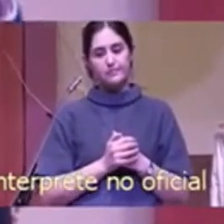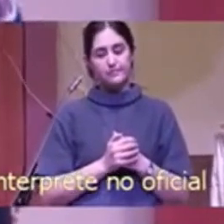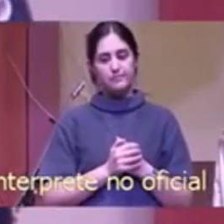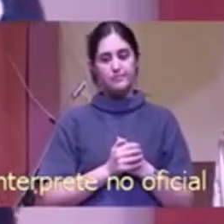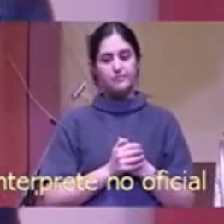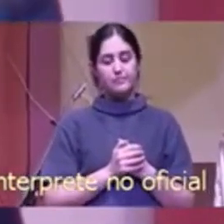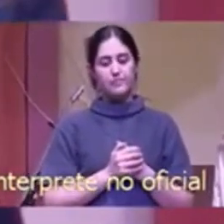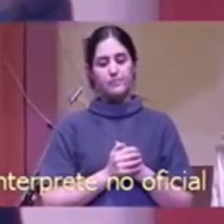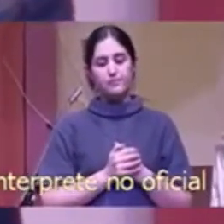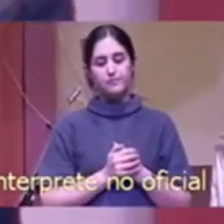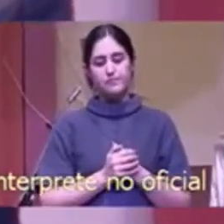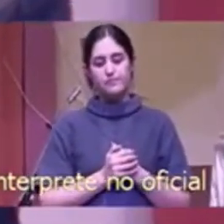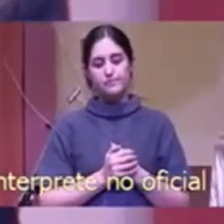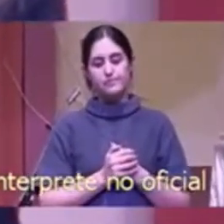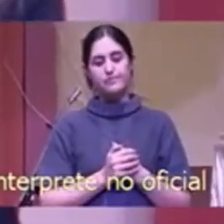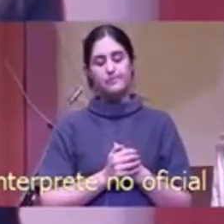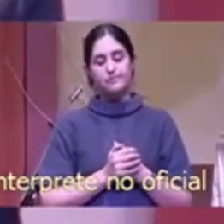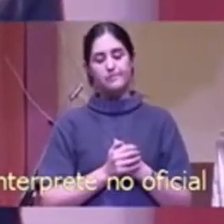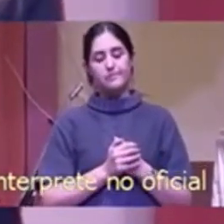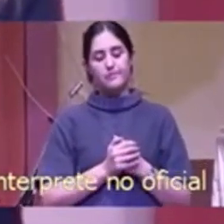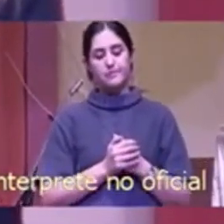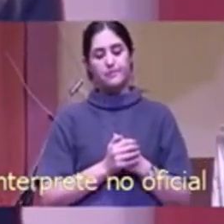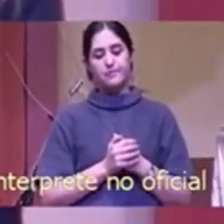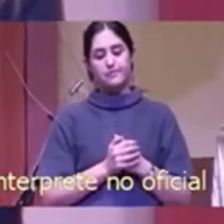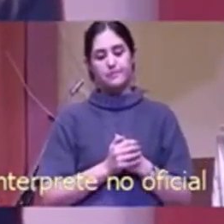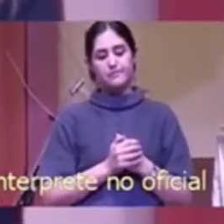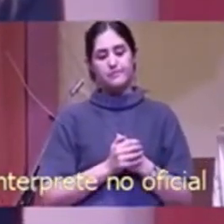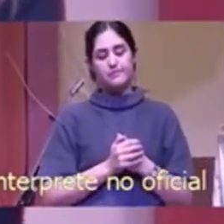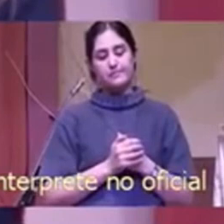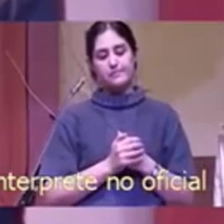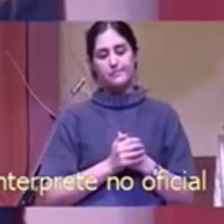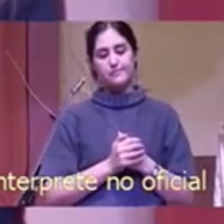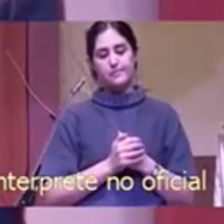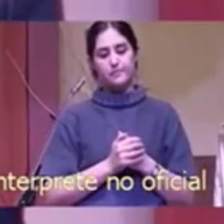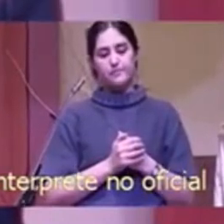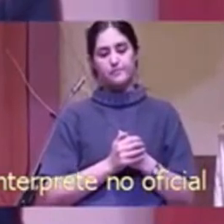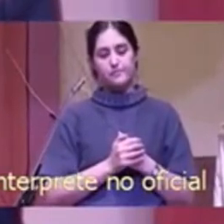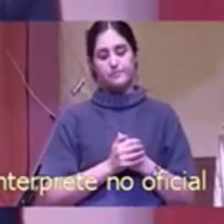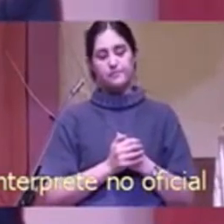que he visitado y en mi iglesia en Estados Unidos estas